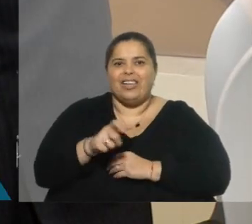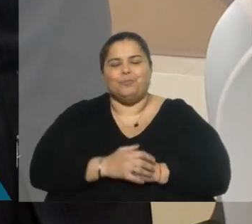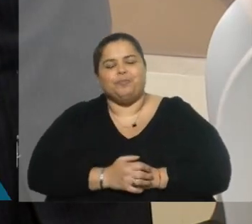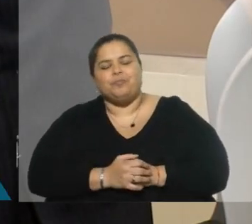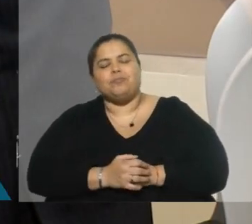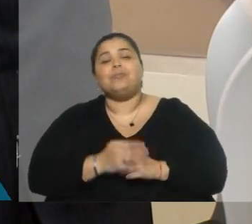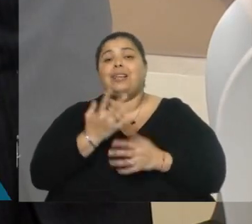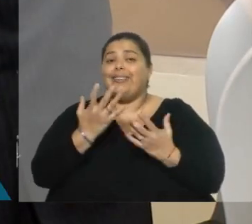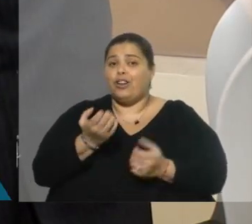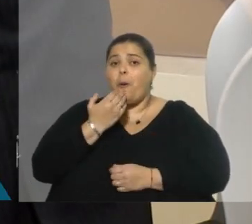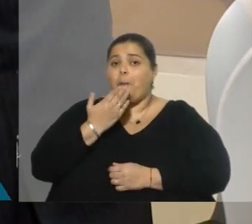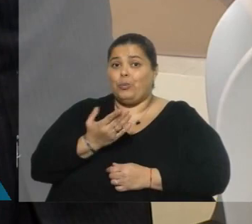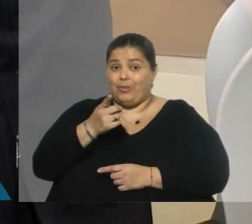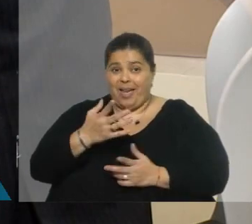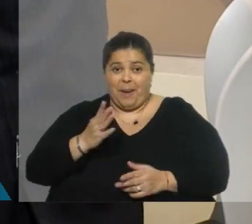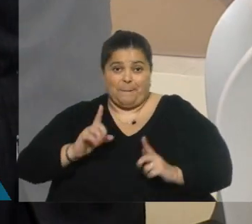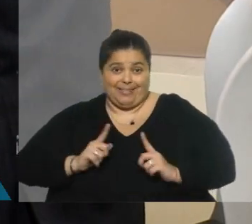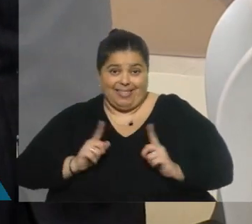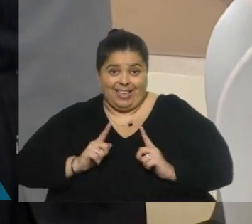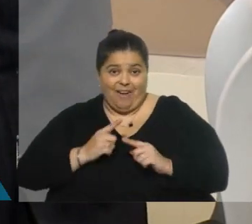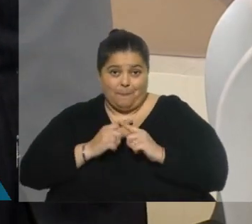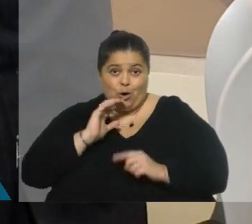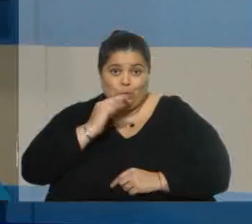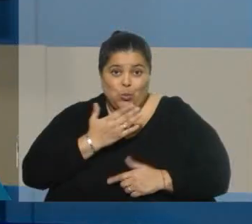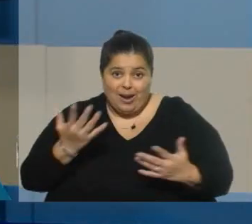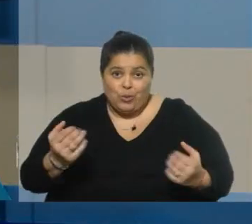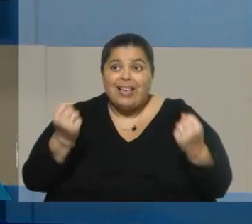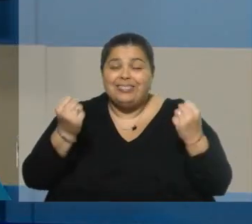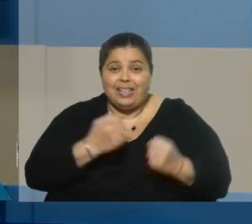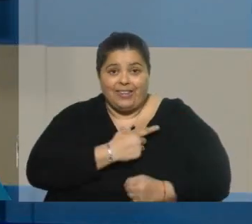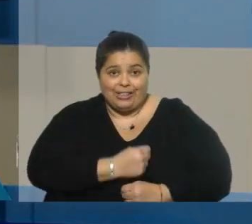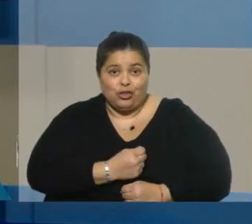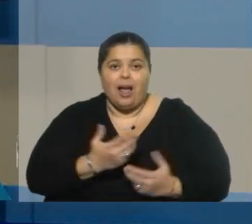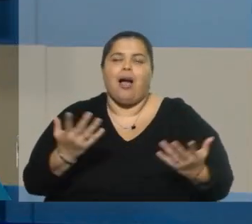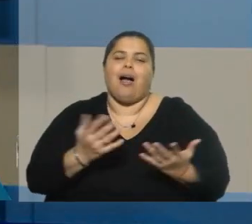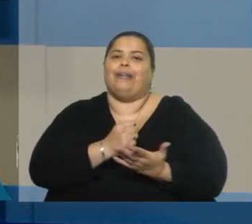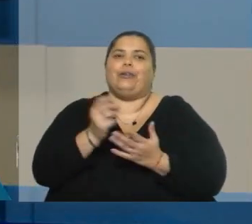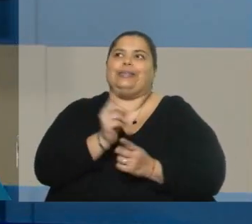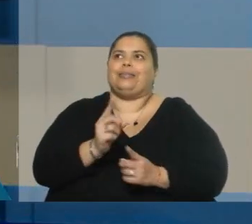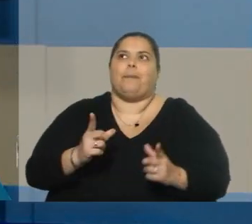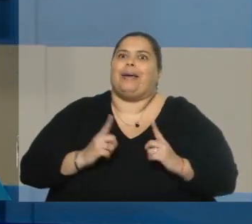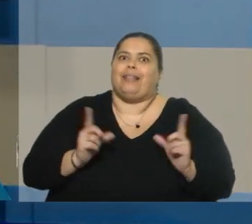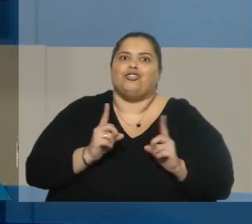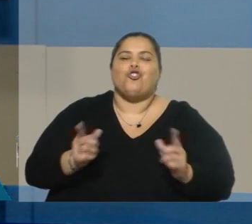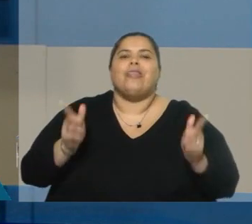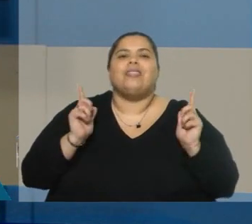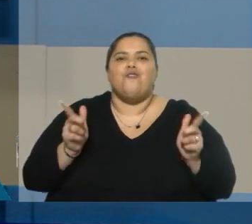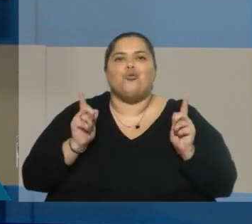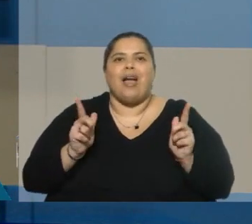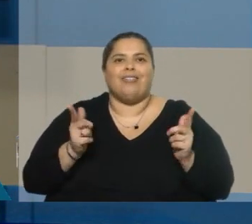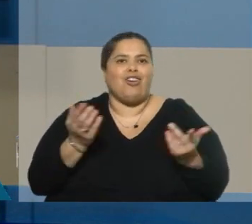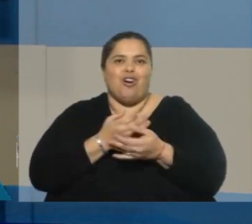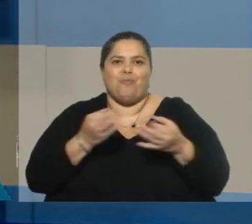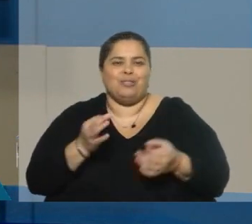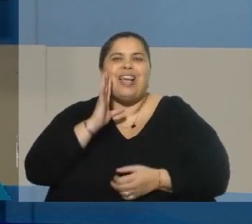cosa, pero primero, ¿está la expectativa por Luis Suárez? Me imagino usted que es tan hincha de Nacional. A esta altura, más expectativa, estoy disfrutando la plenitud